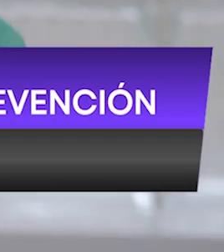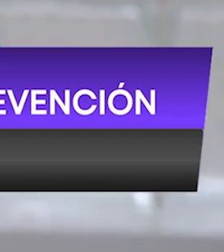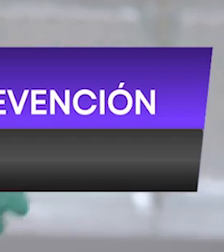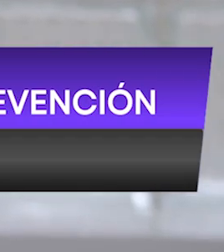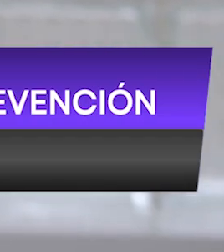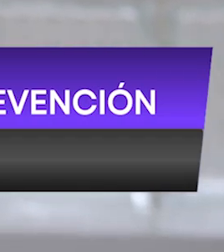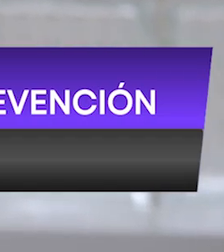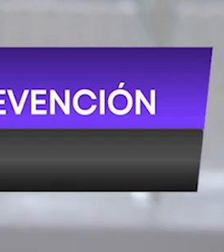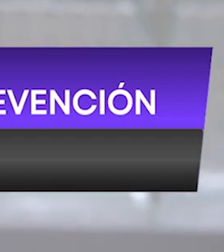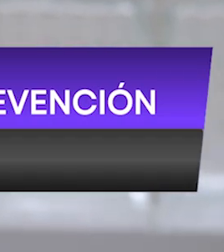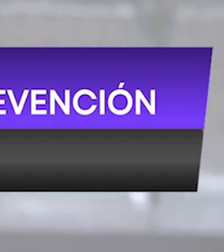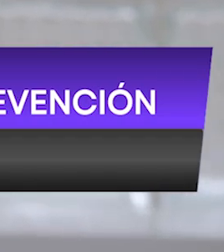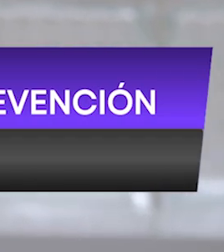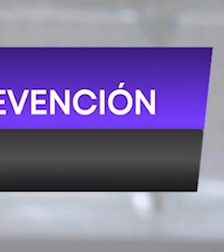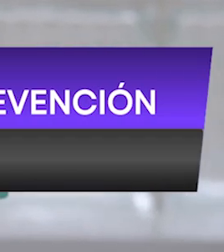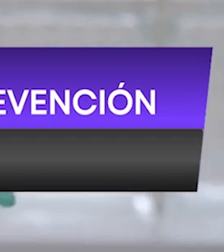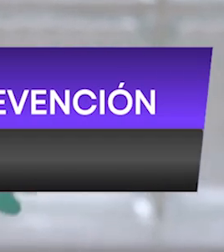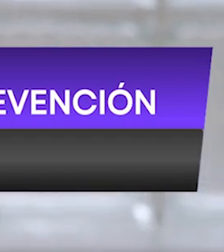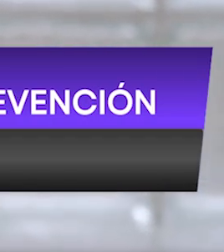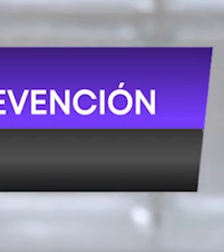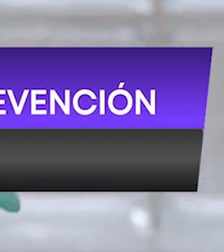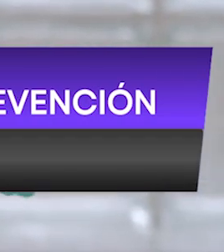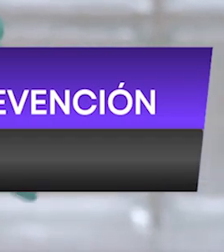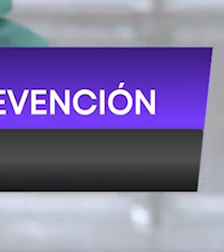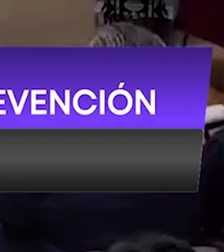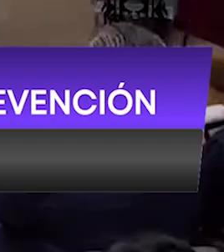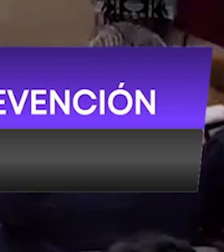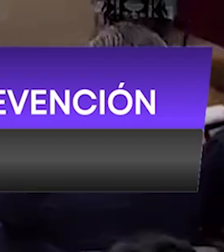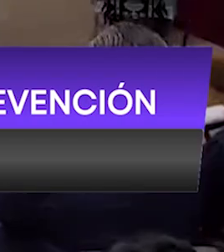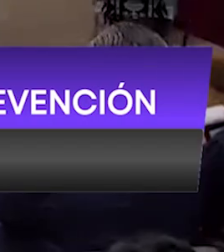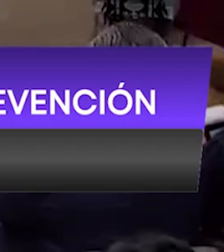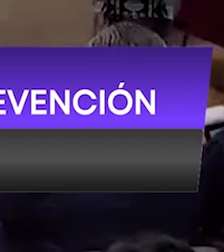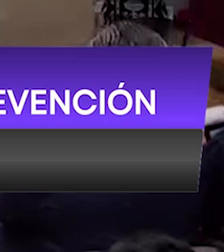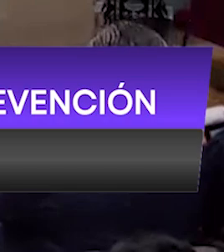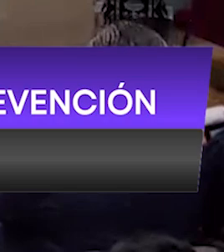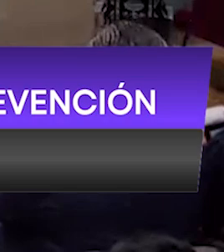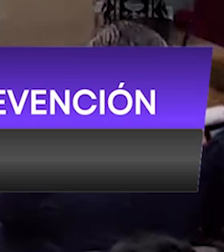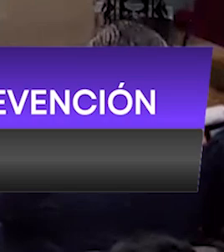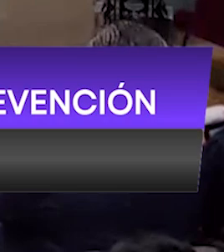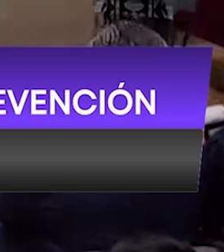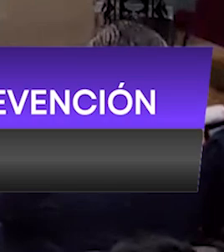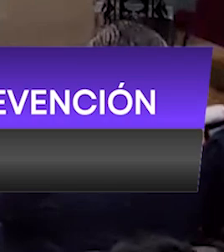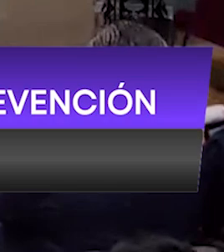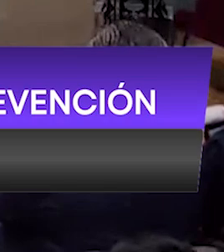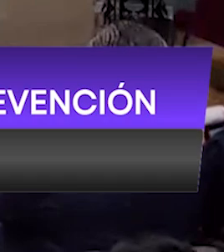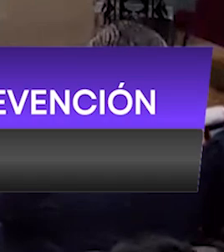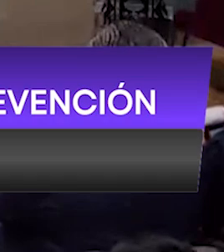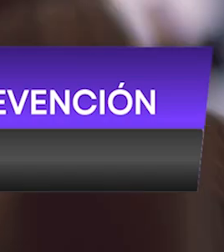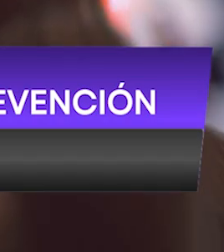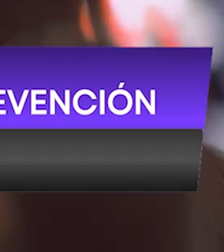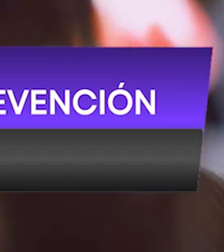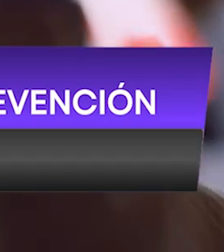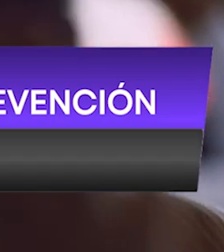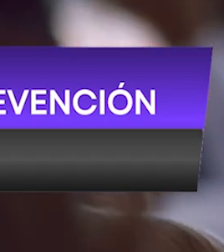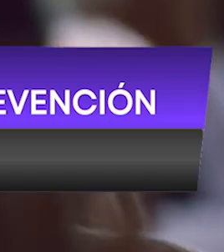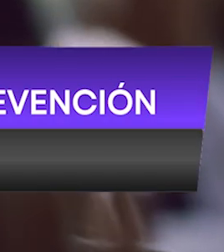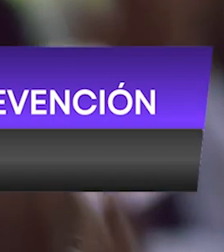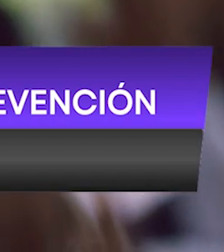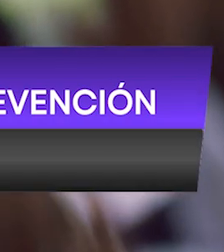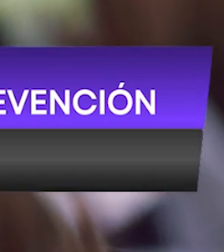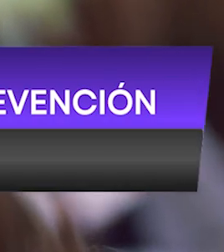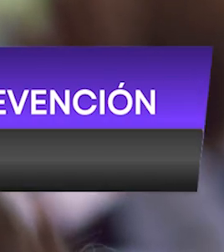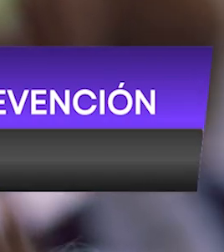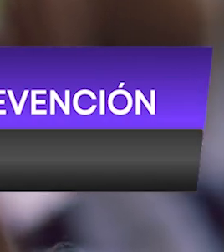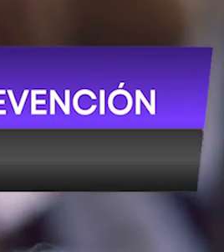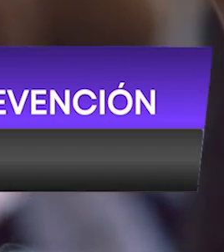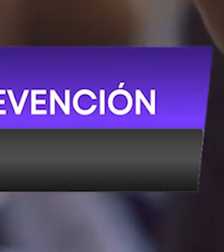todo, acabar con los tabús de ir a revisión con un urólogo. Estuvieron presentes colaboradores del Congreso del Estado, quienes participaron y